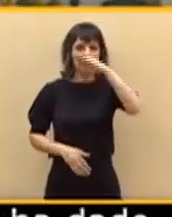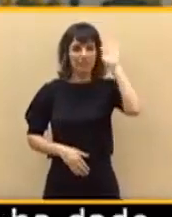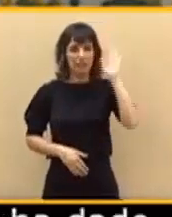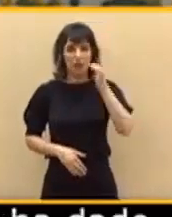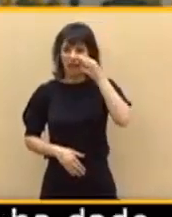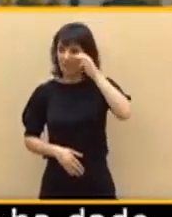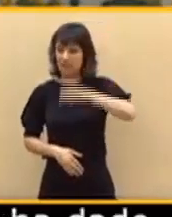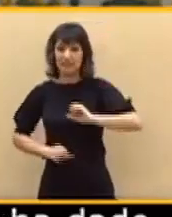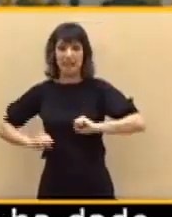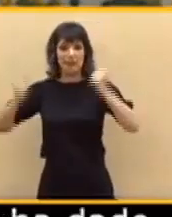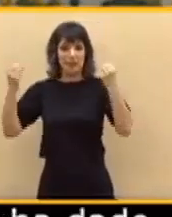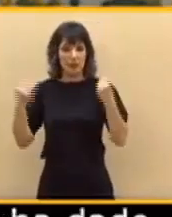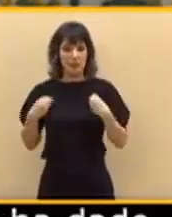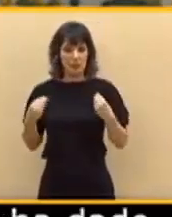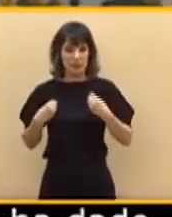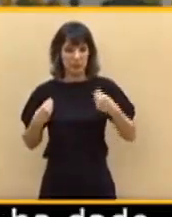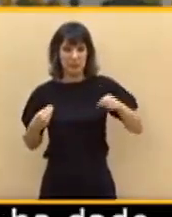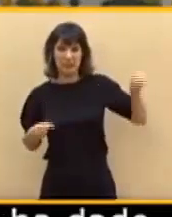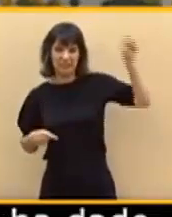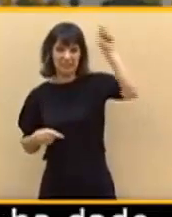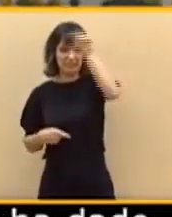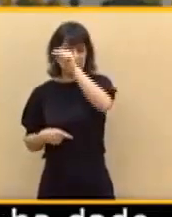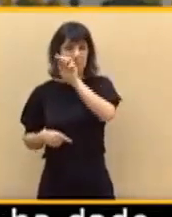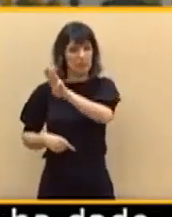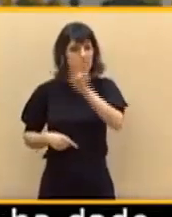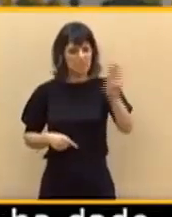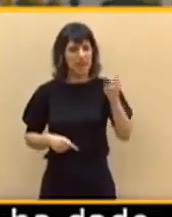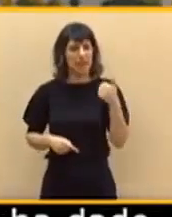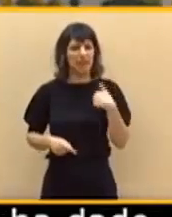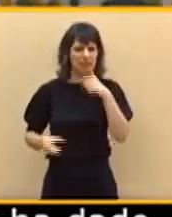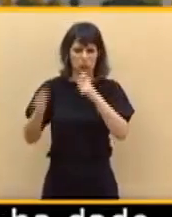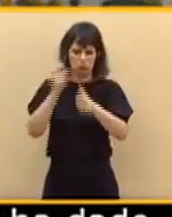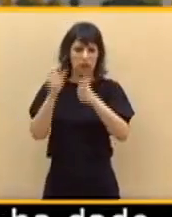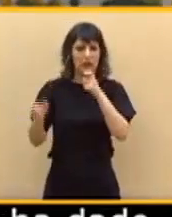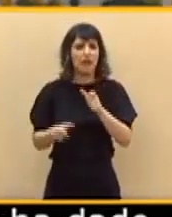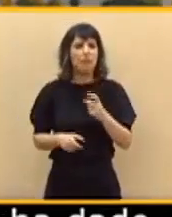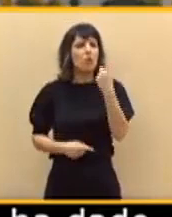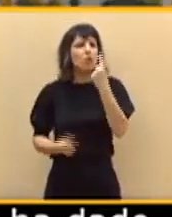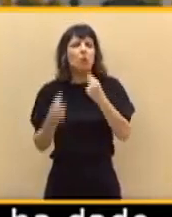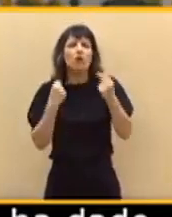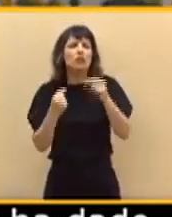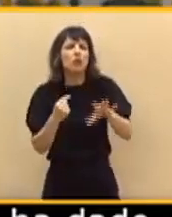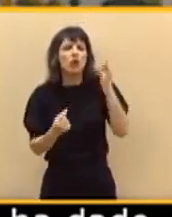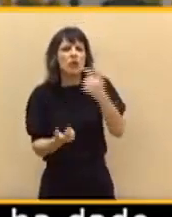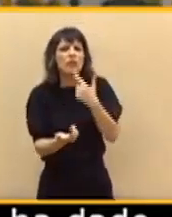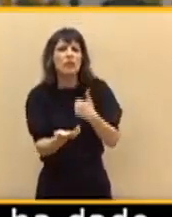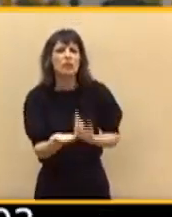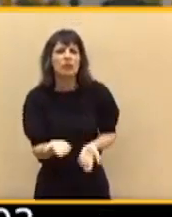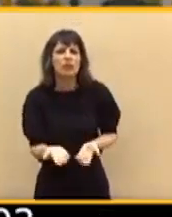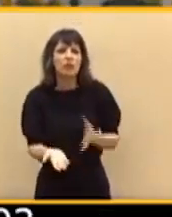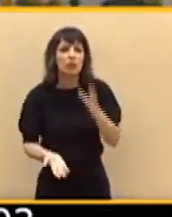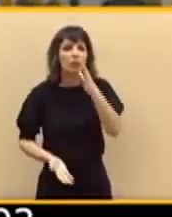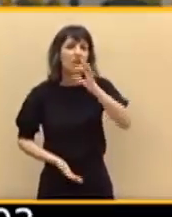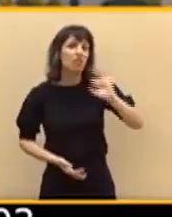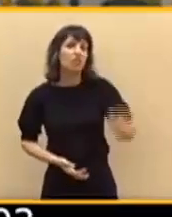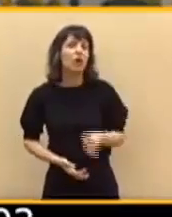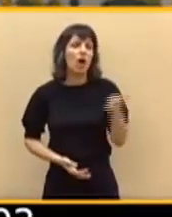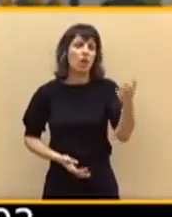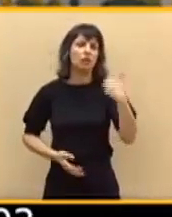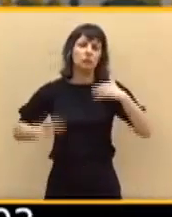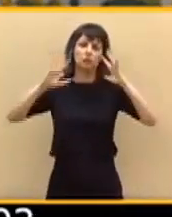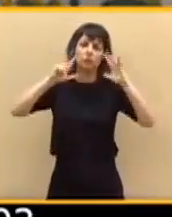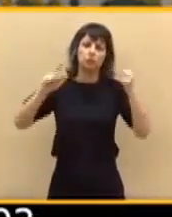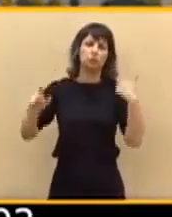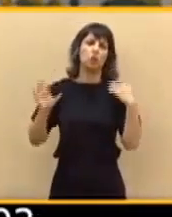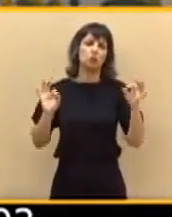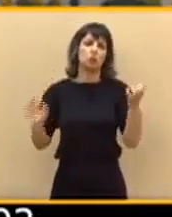ustedes, que son los presidentes autonómicos del Partido Popular. Pero algo concreto, porque ahora seguramente se esforzarán en hacer uno de estos numeritos suyos. Pero,